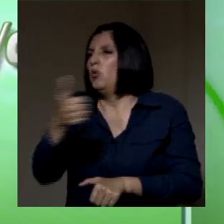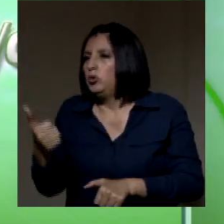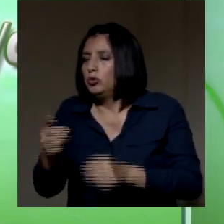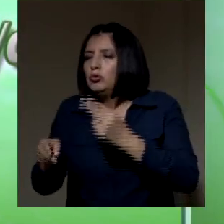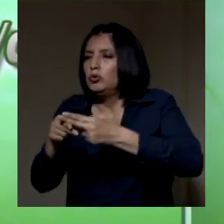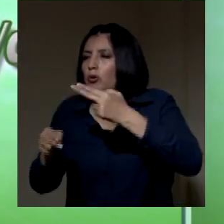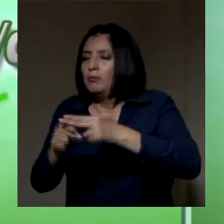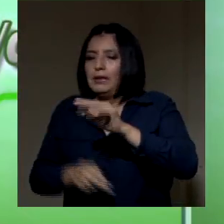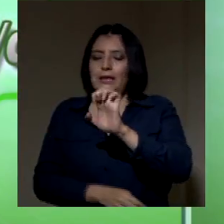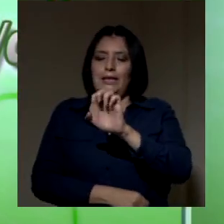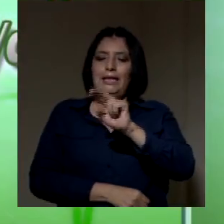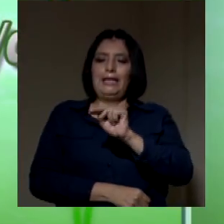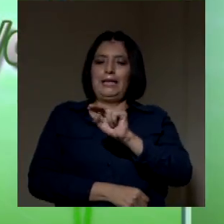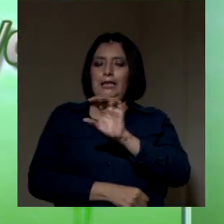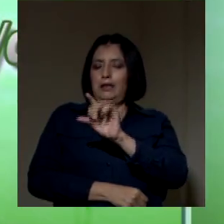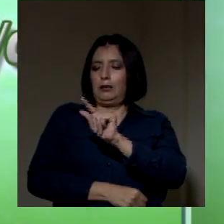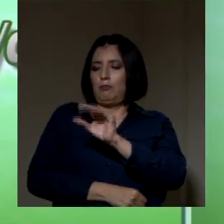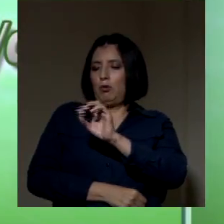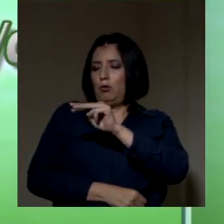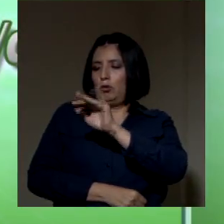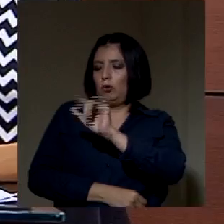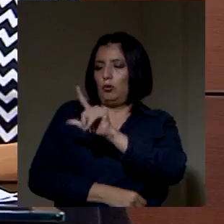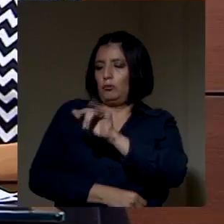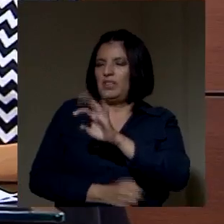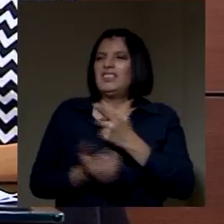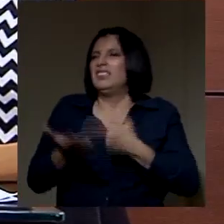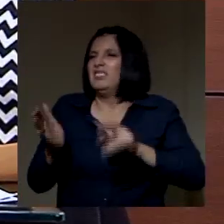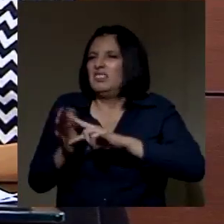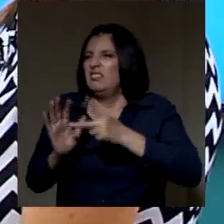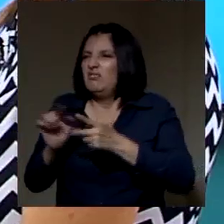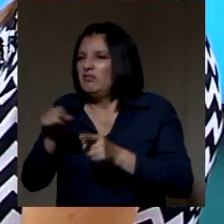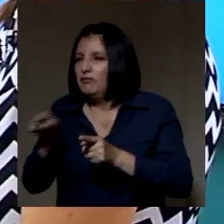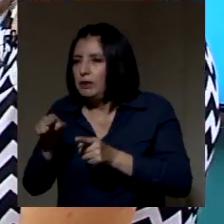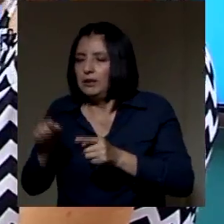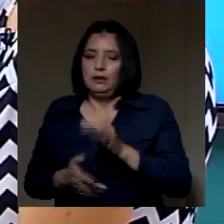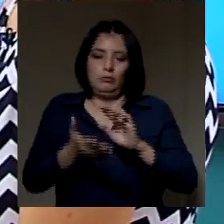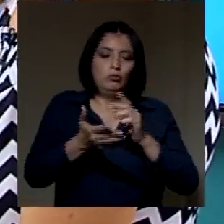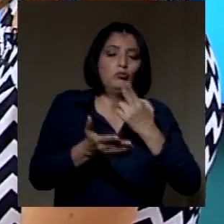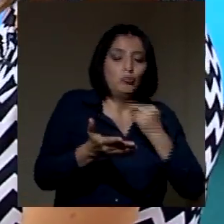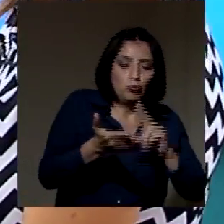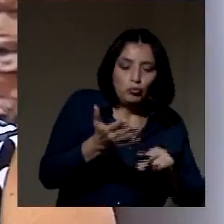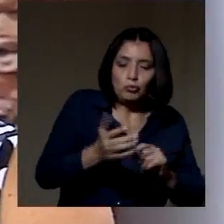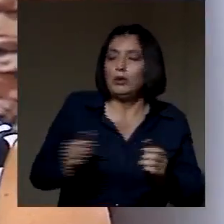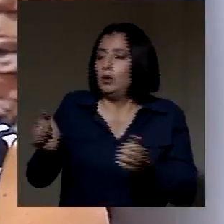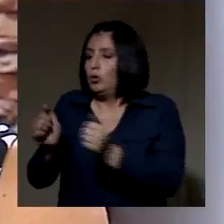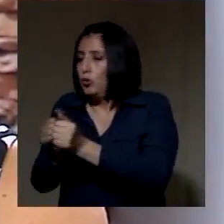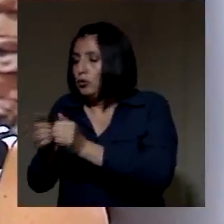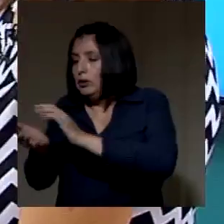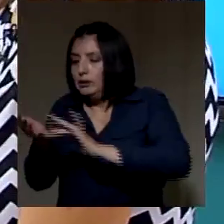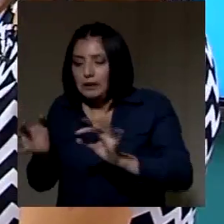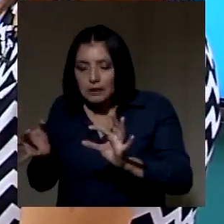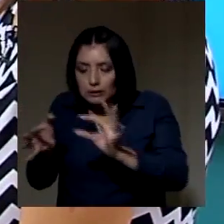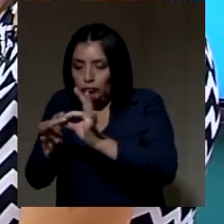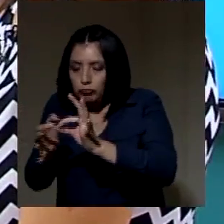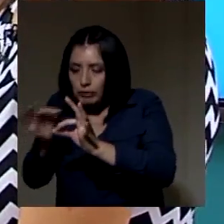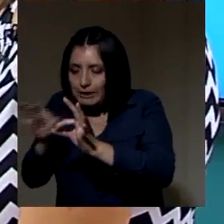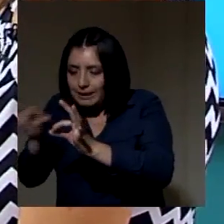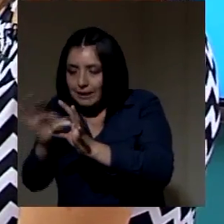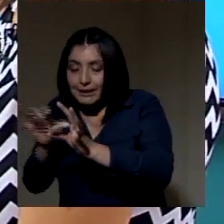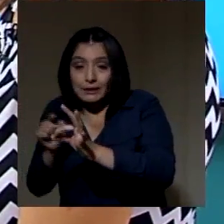hemoglobina glicosilada, o sea, la unión de la glucosa con la hemoglobina. Esta unión